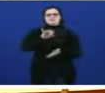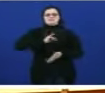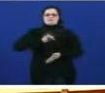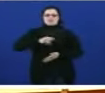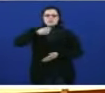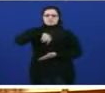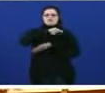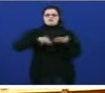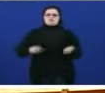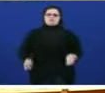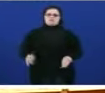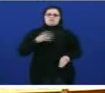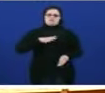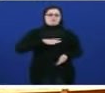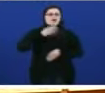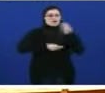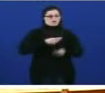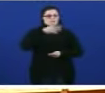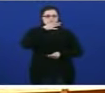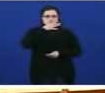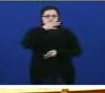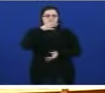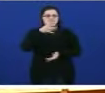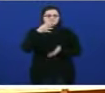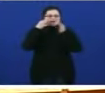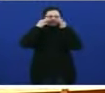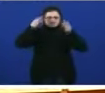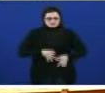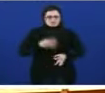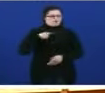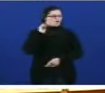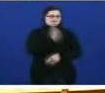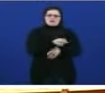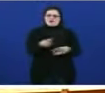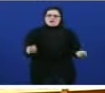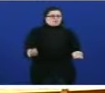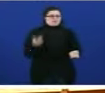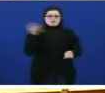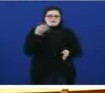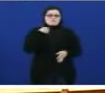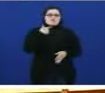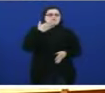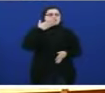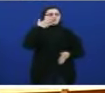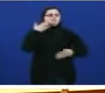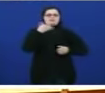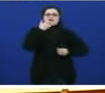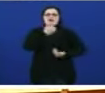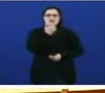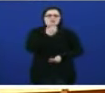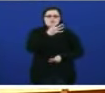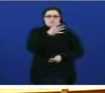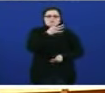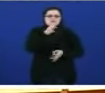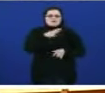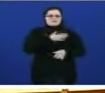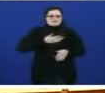faga o señoría non só por obriga legal está obrigado a facelo senón e por amor fago a menos por conveniencia que en queira ser